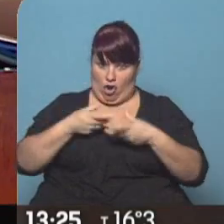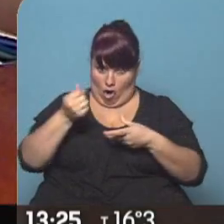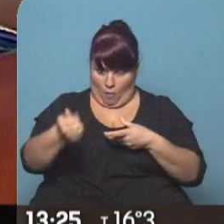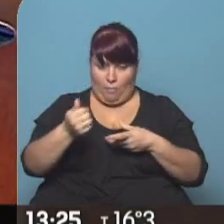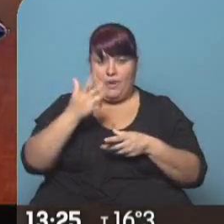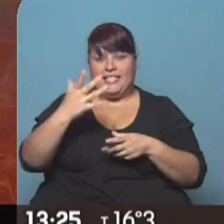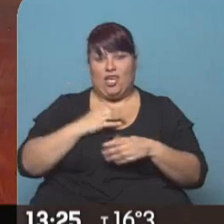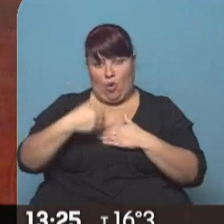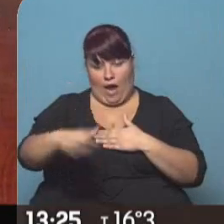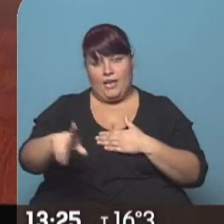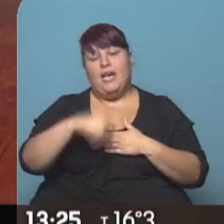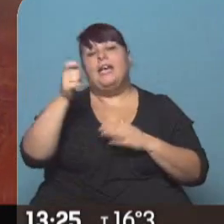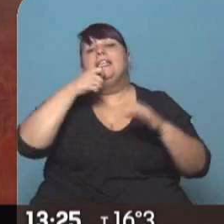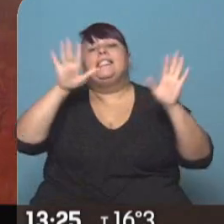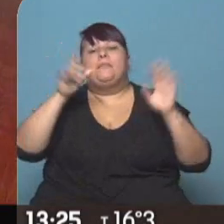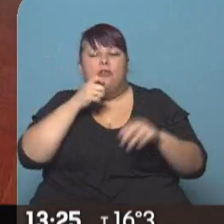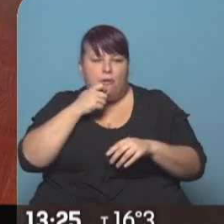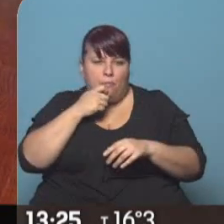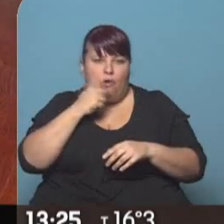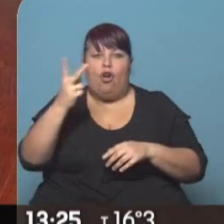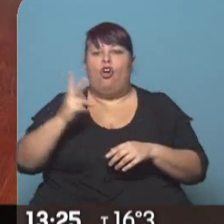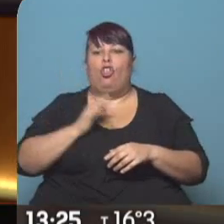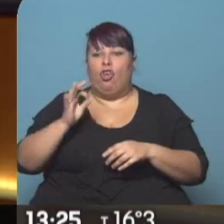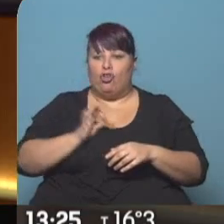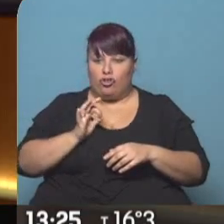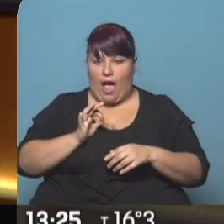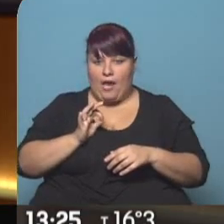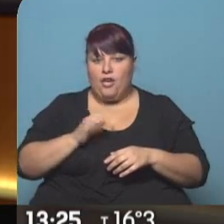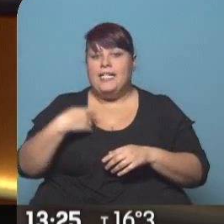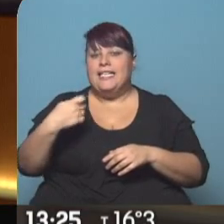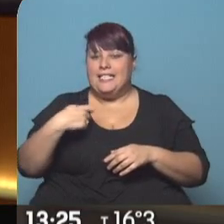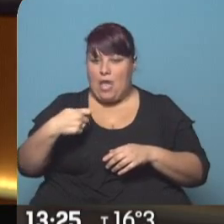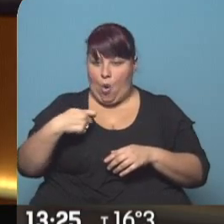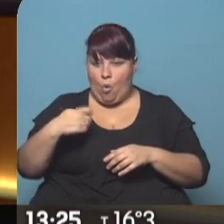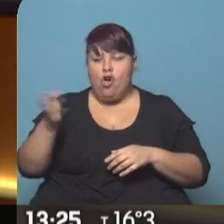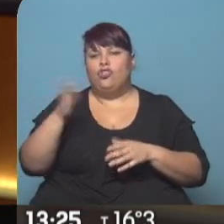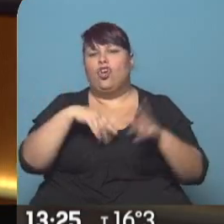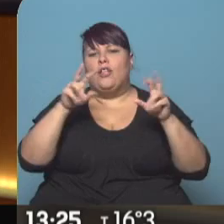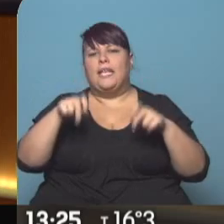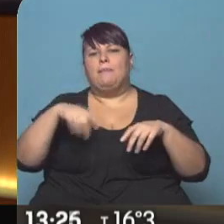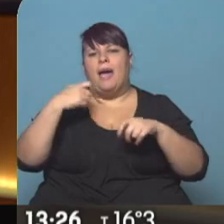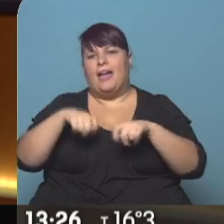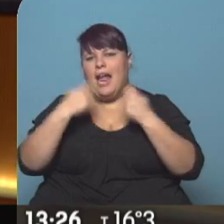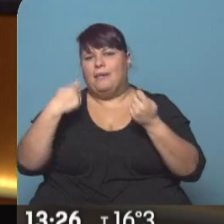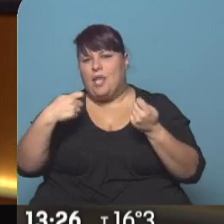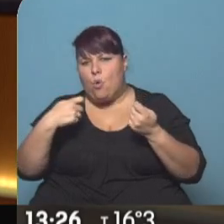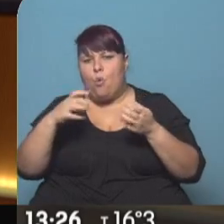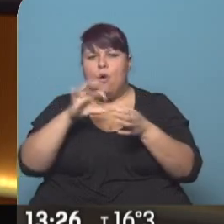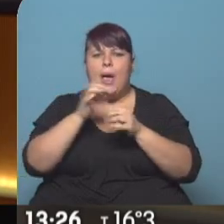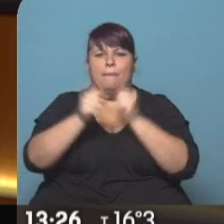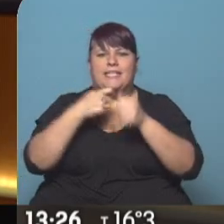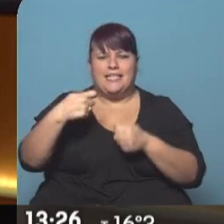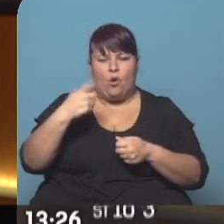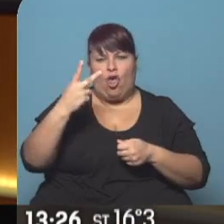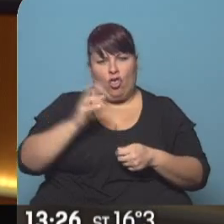5 años. Y las excepciones son 2 años para seguros, o sea, todo lo que sea daño emergente de seguro, vinculación con una empresa